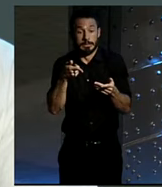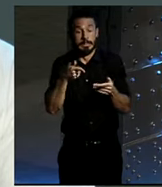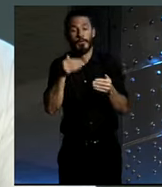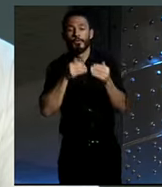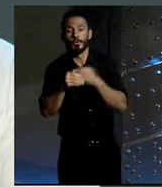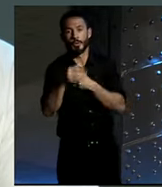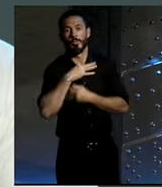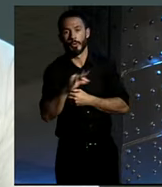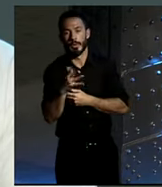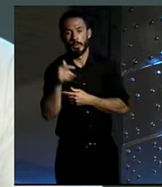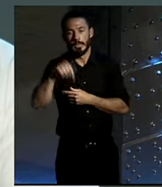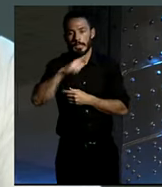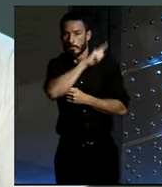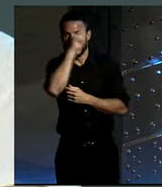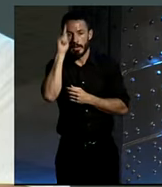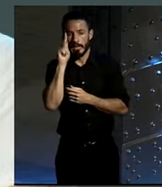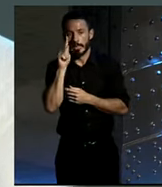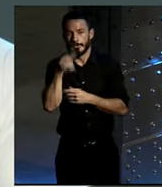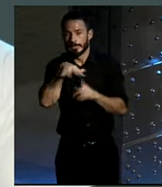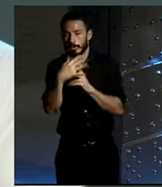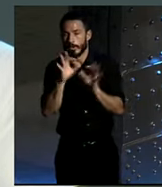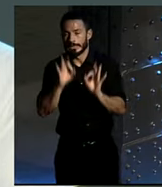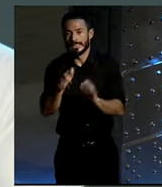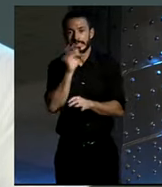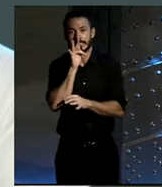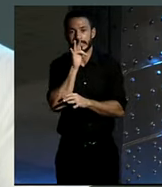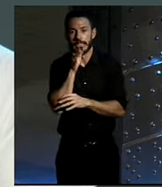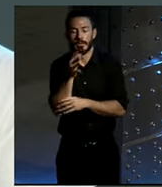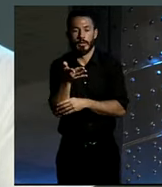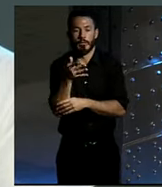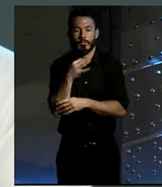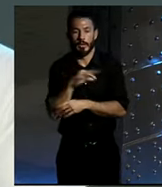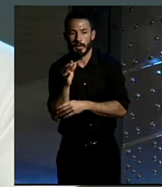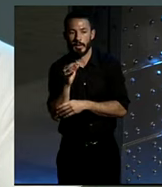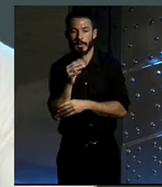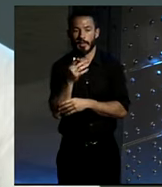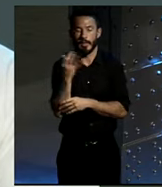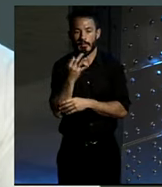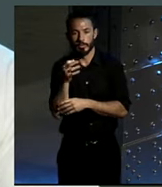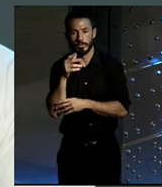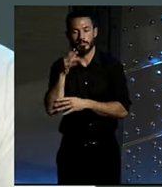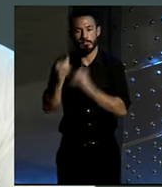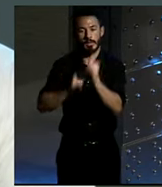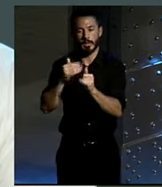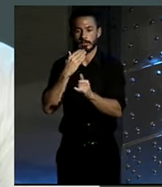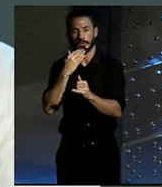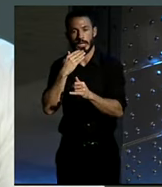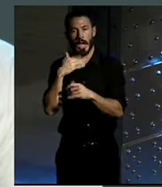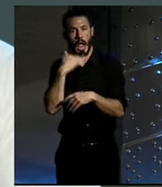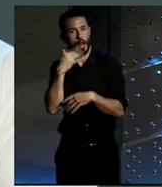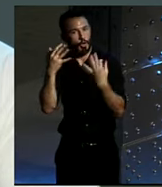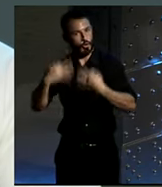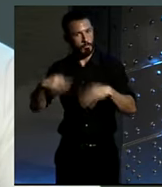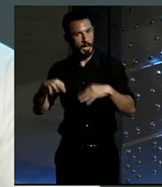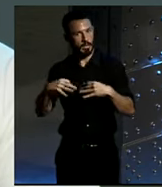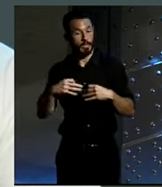como Madrid donde todavía no está así la cosa, pues igual habrá que hacer carriles bici y acostumbrar a la normalidad de la bici e ir quitando espacio para el coche. La